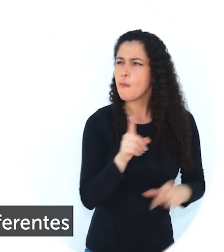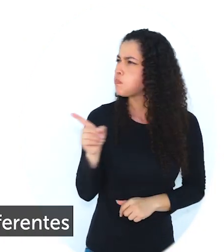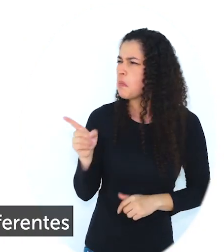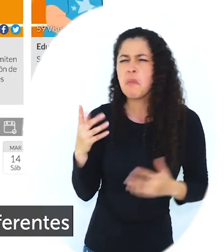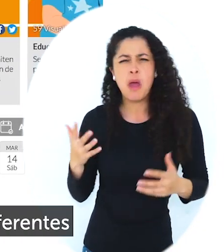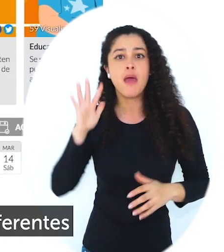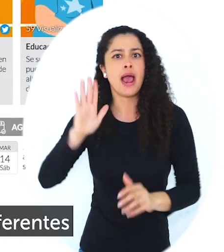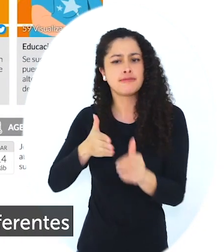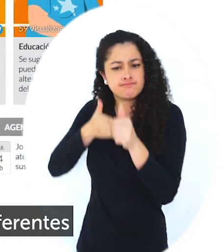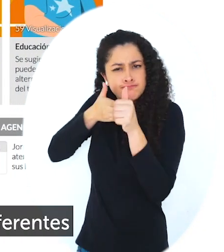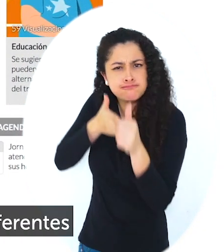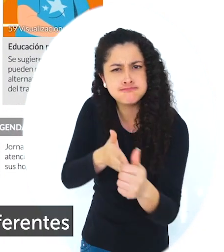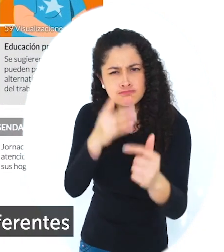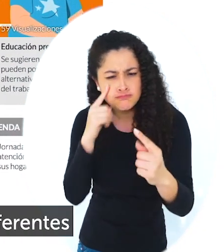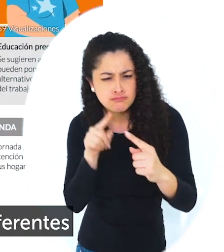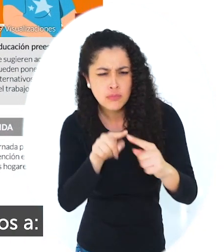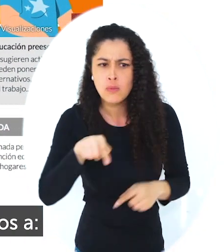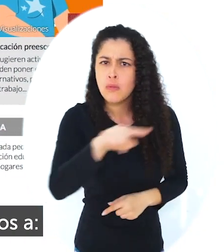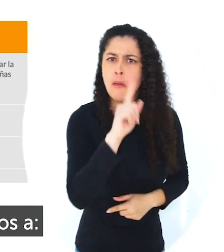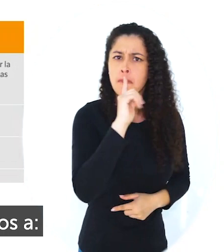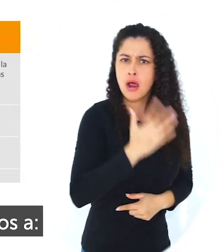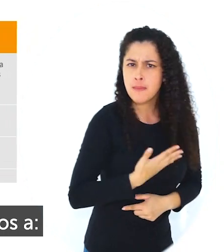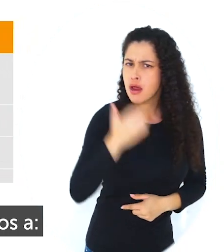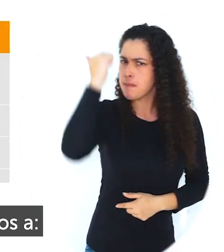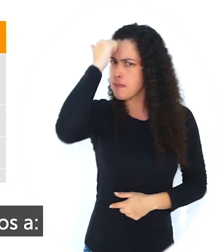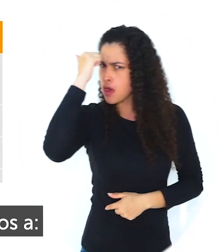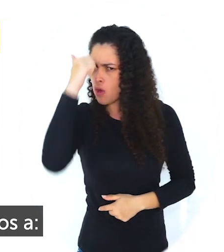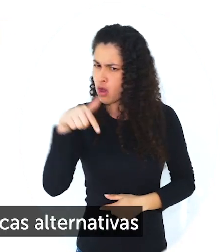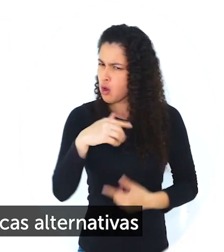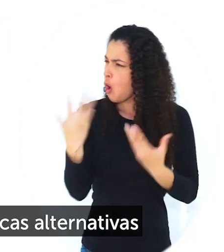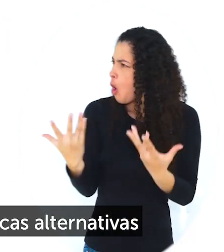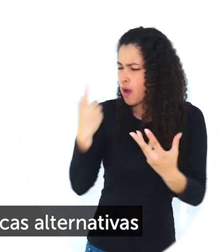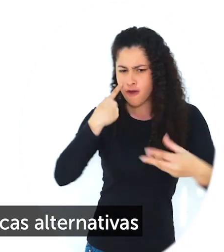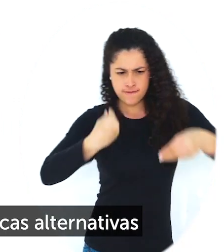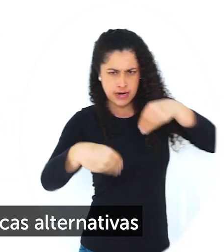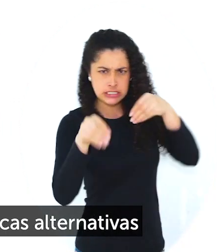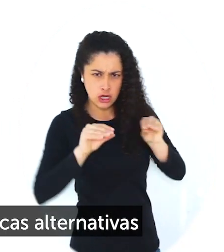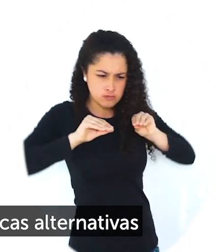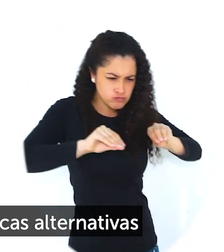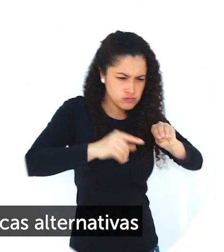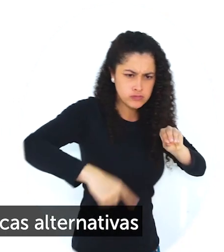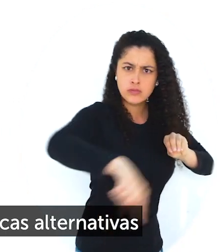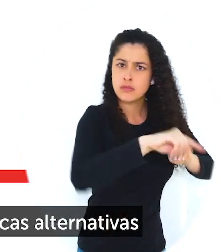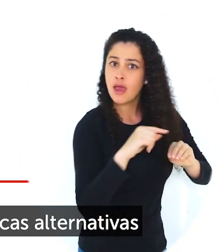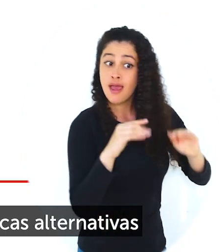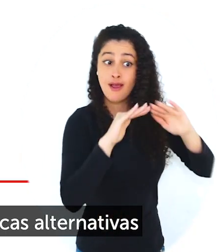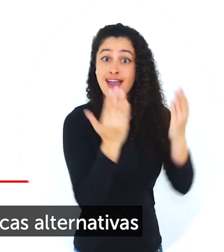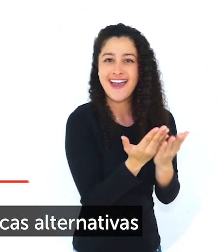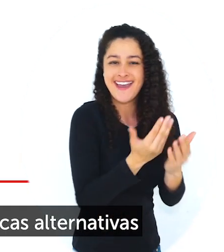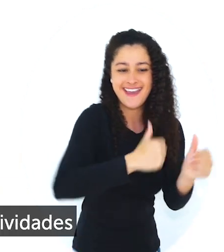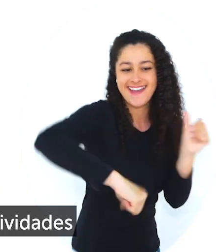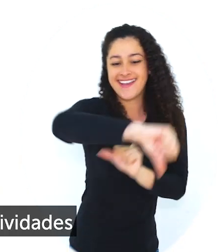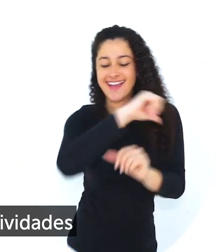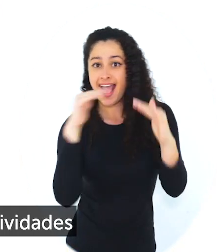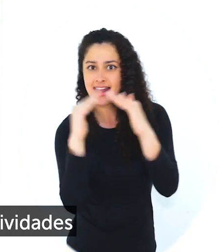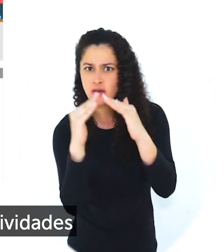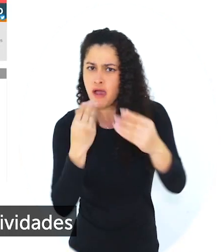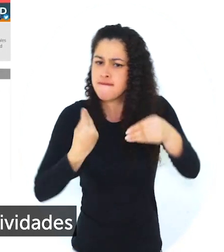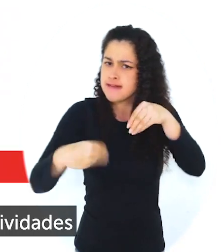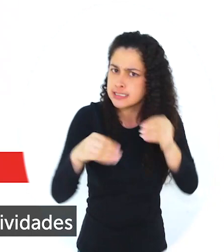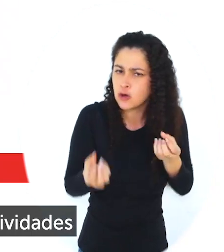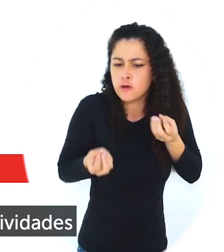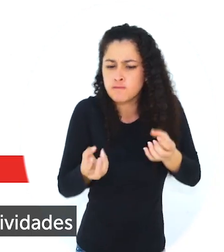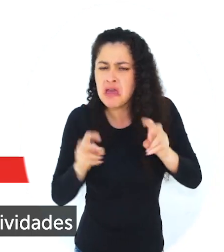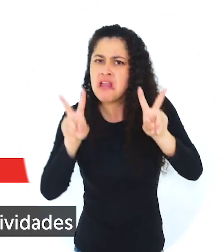encontrarán tres secciones diferentes, con contenidos asociados a cómo diseñar estrategias pedagógicas alternativas que te permitan